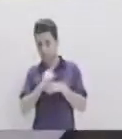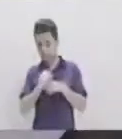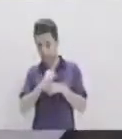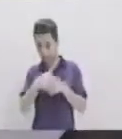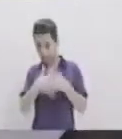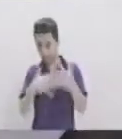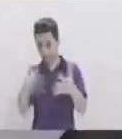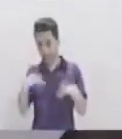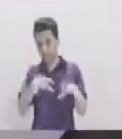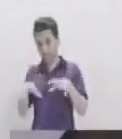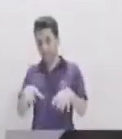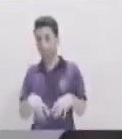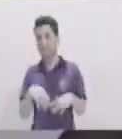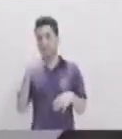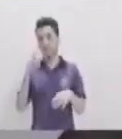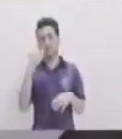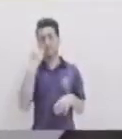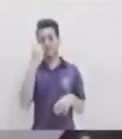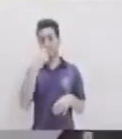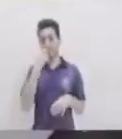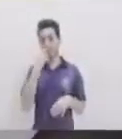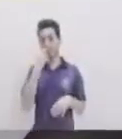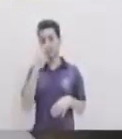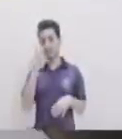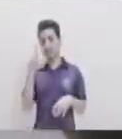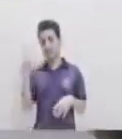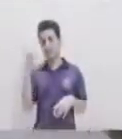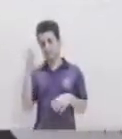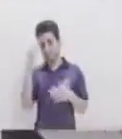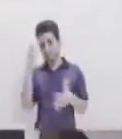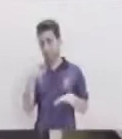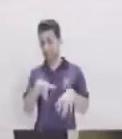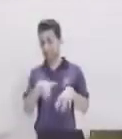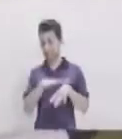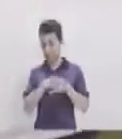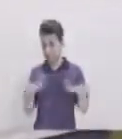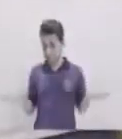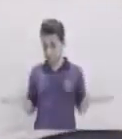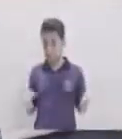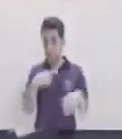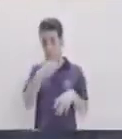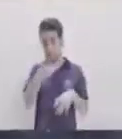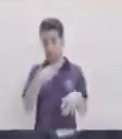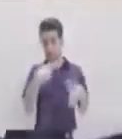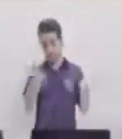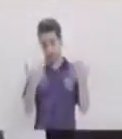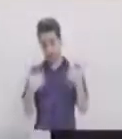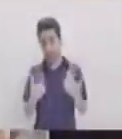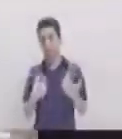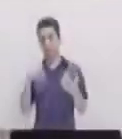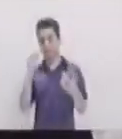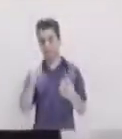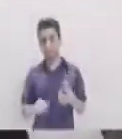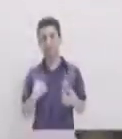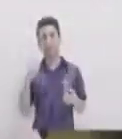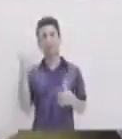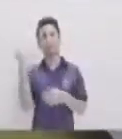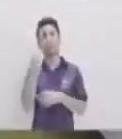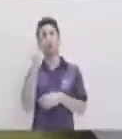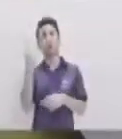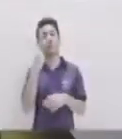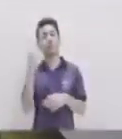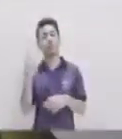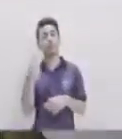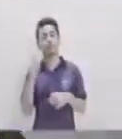En diversas actividades Michelle Muchísimas gracias Gracias Ya para finalizar Yo le invito Por favor Porque recordemos La